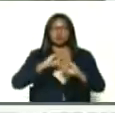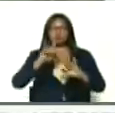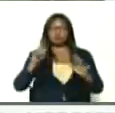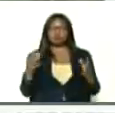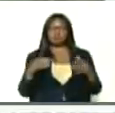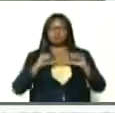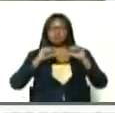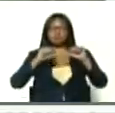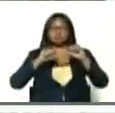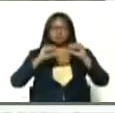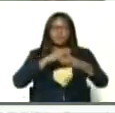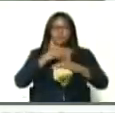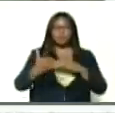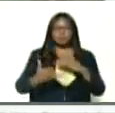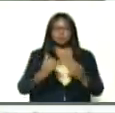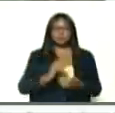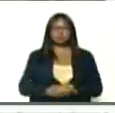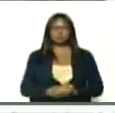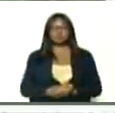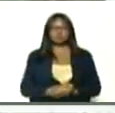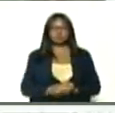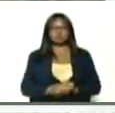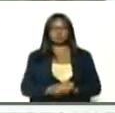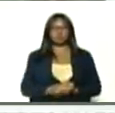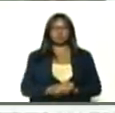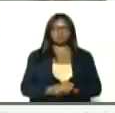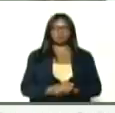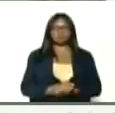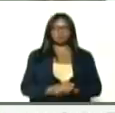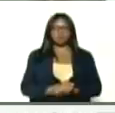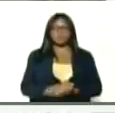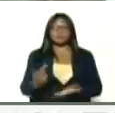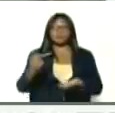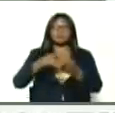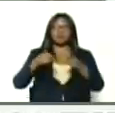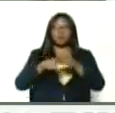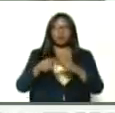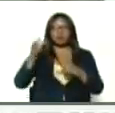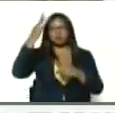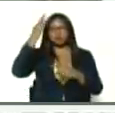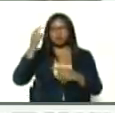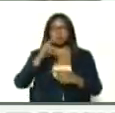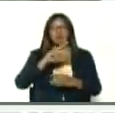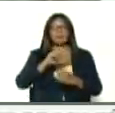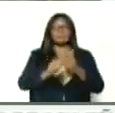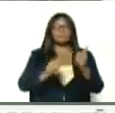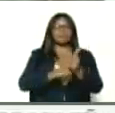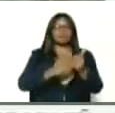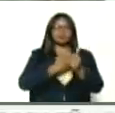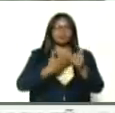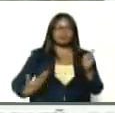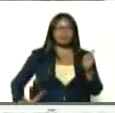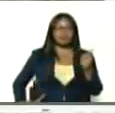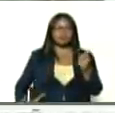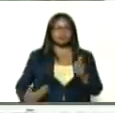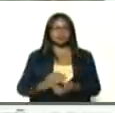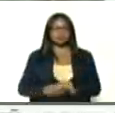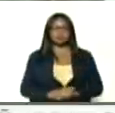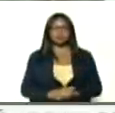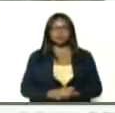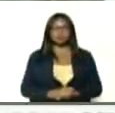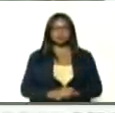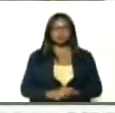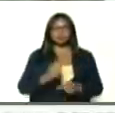avanzado el proyecto, para personalmente participar con el consejo de vicepresidente, en el trabajo